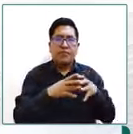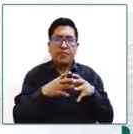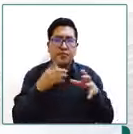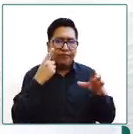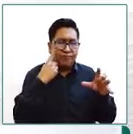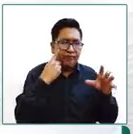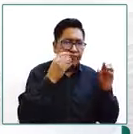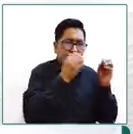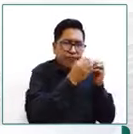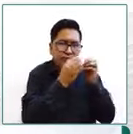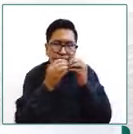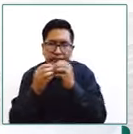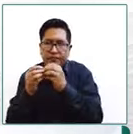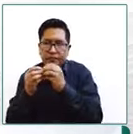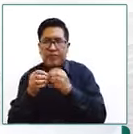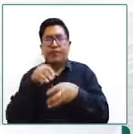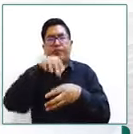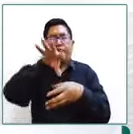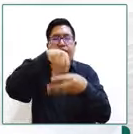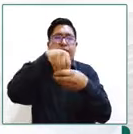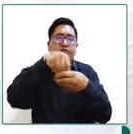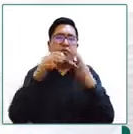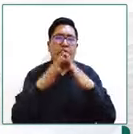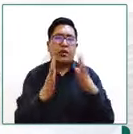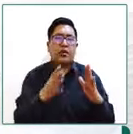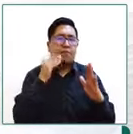situación de acogimiento